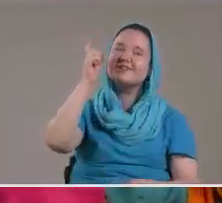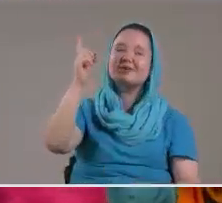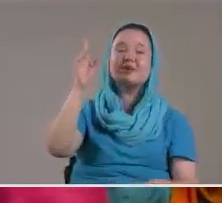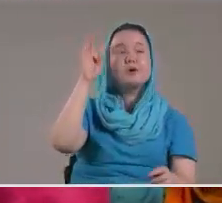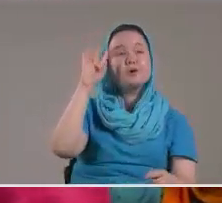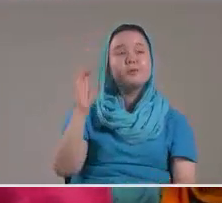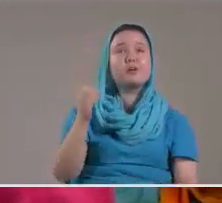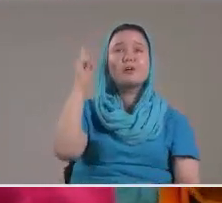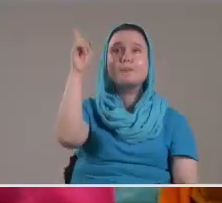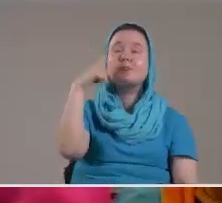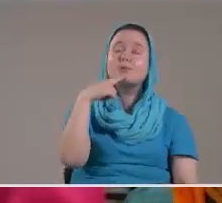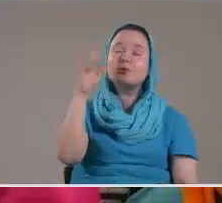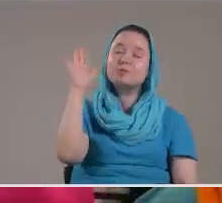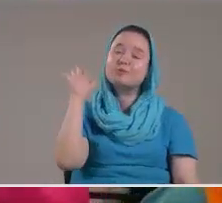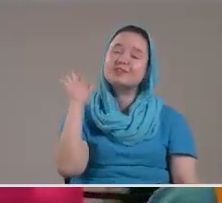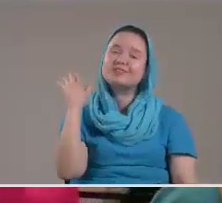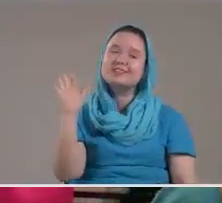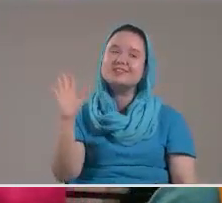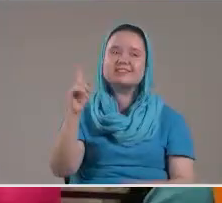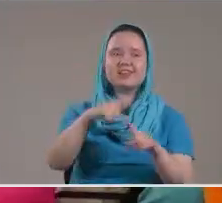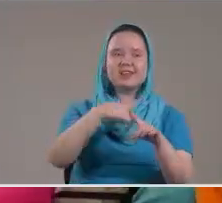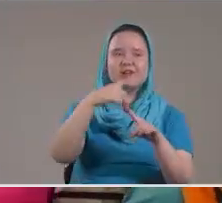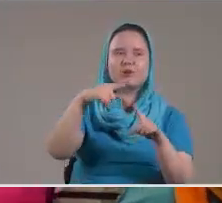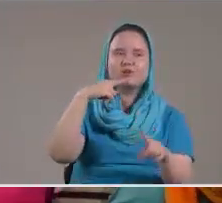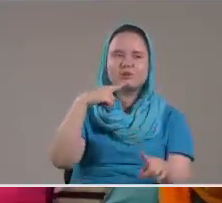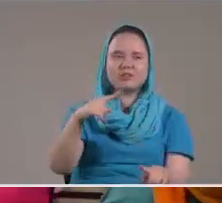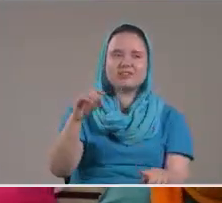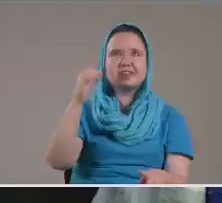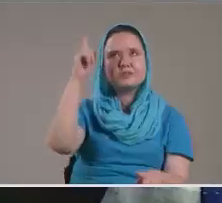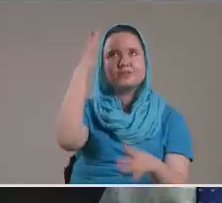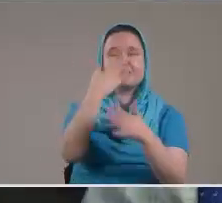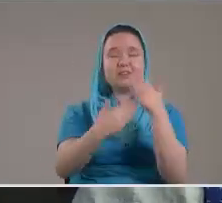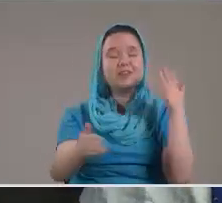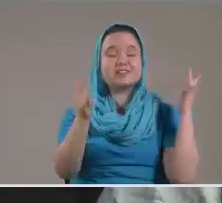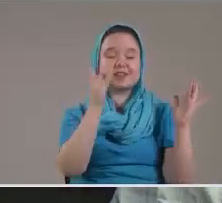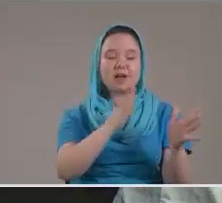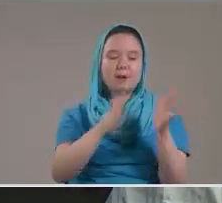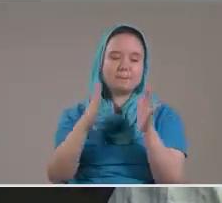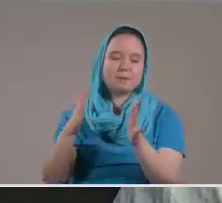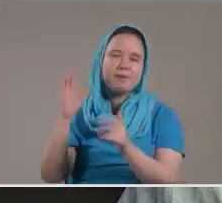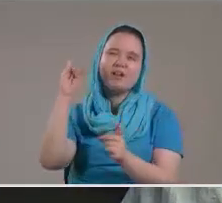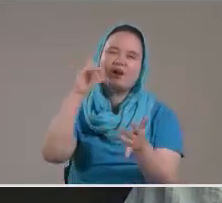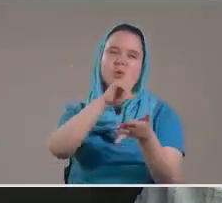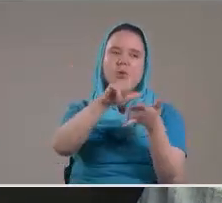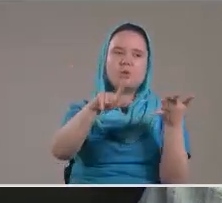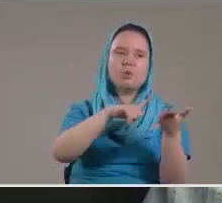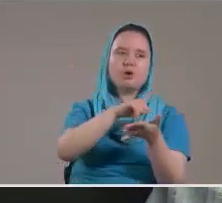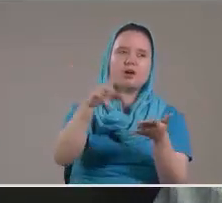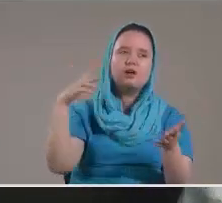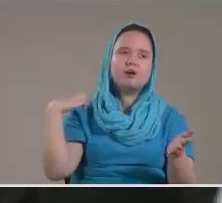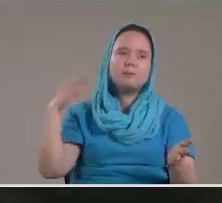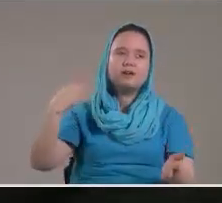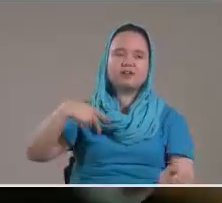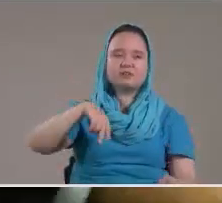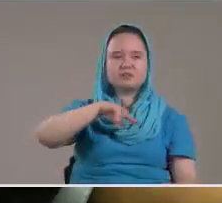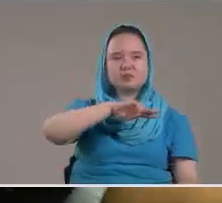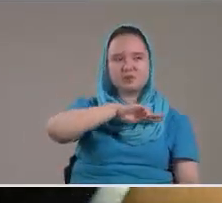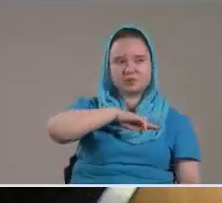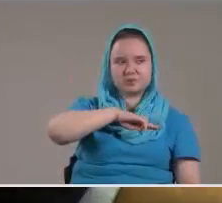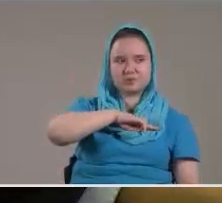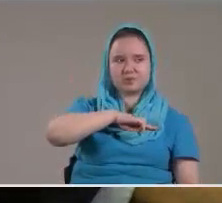tú Lo prometiste Cuando dijiste Que irías A preparar Un lugar Para nosotros Señor